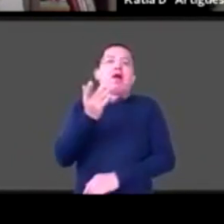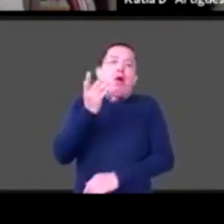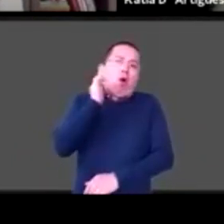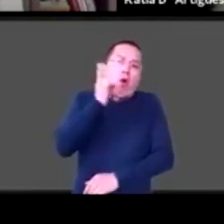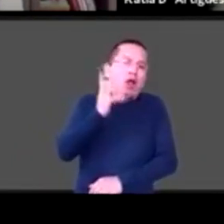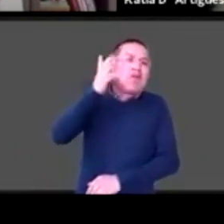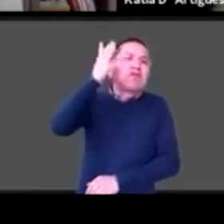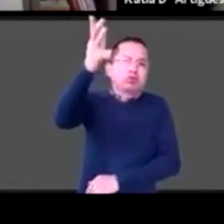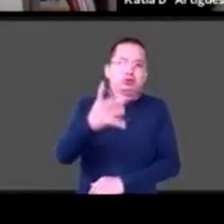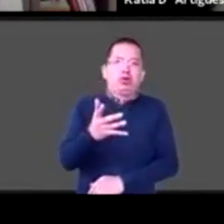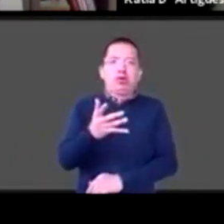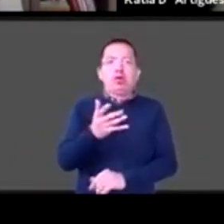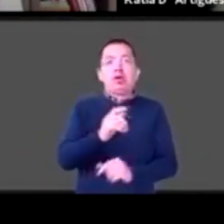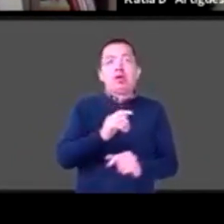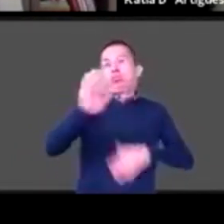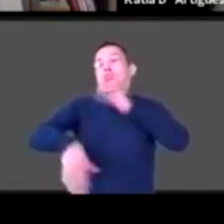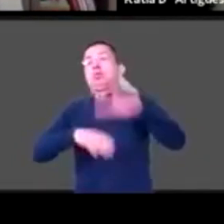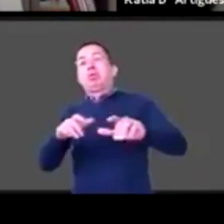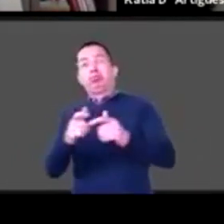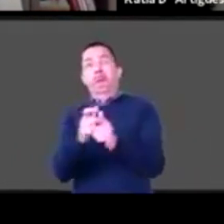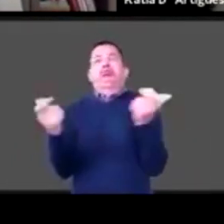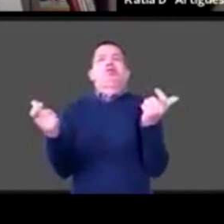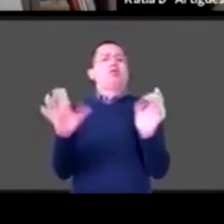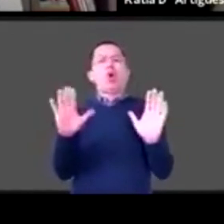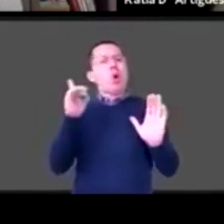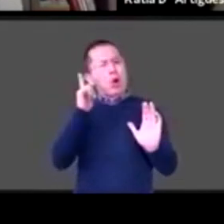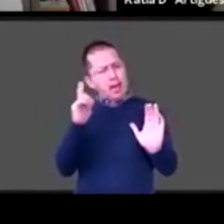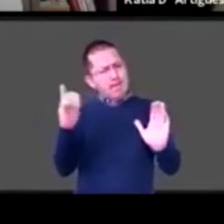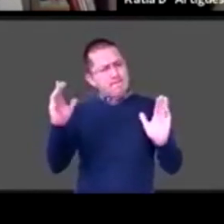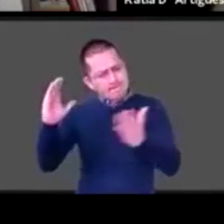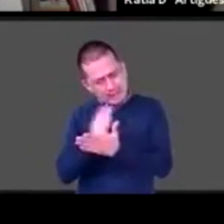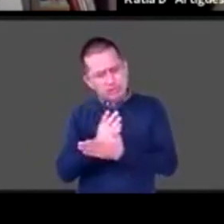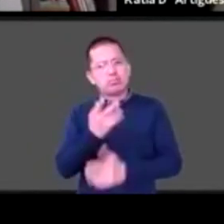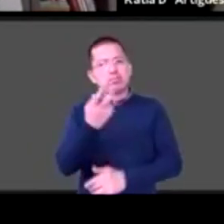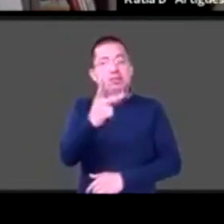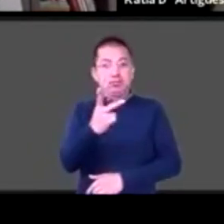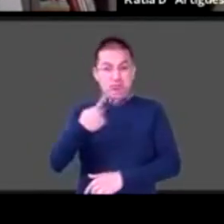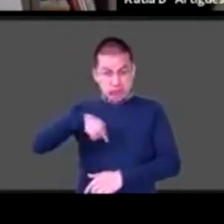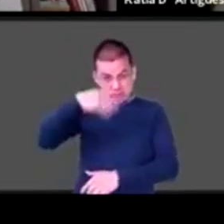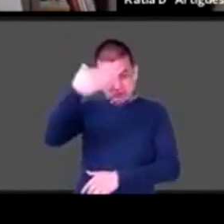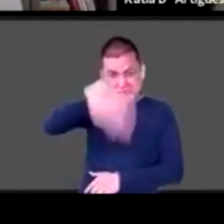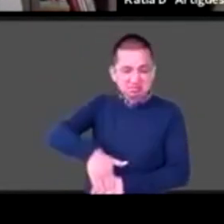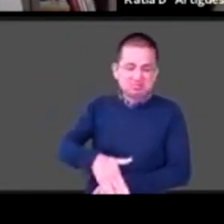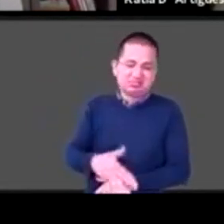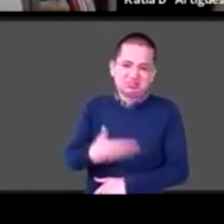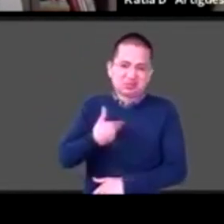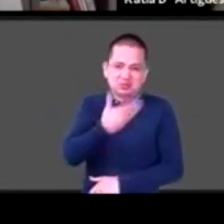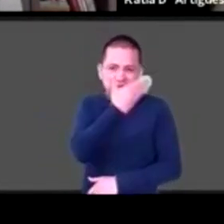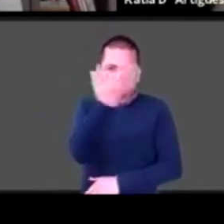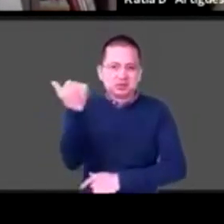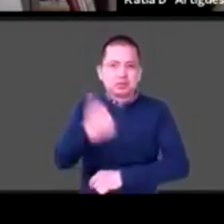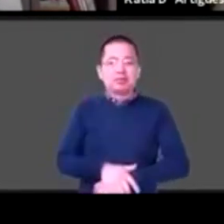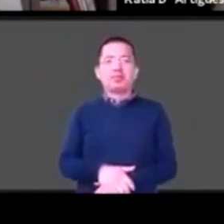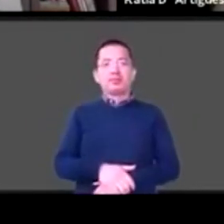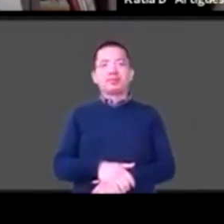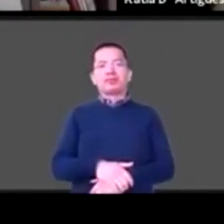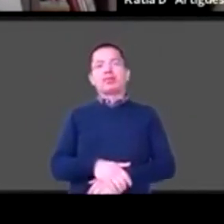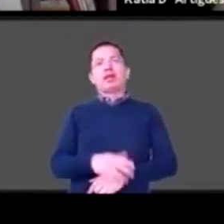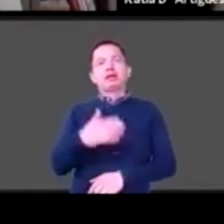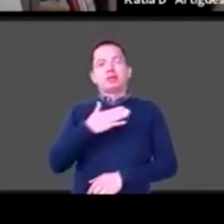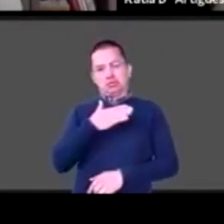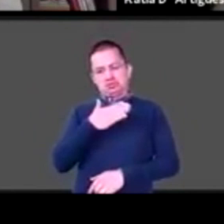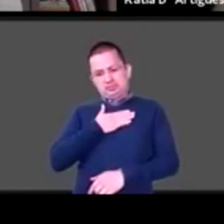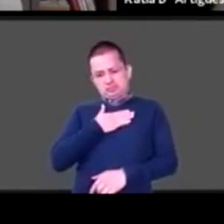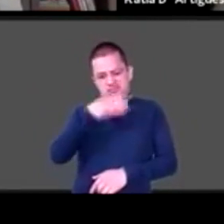pero eso no lo sabemos hasta ahora entonces yo invito a eso a la reflexión yo me acuerdo con esa reflexión que algo muy medular es la